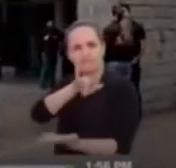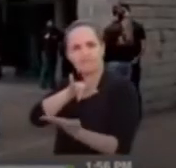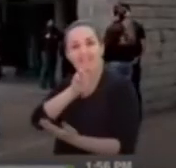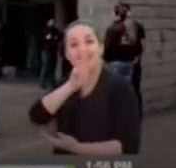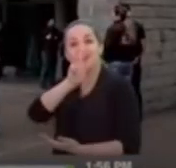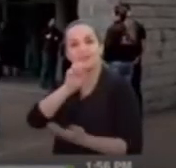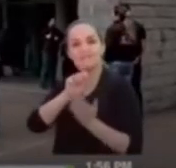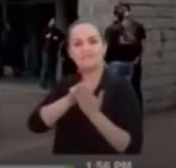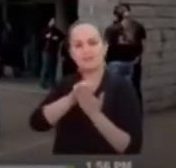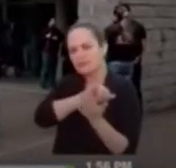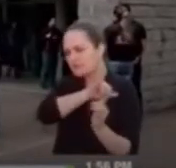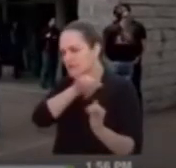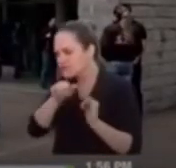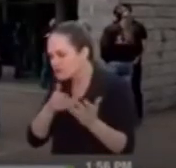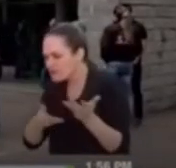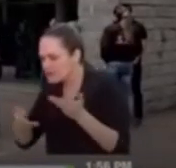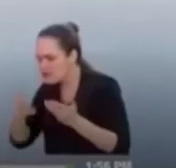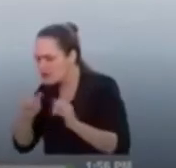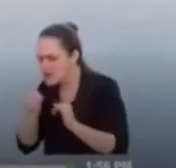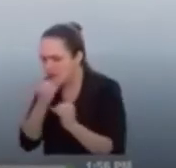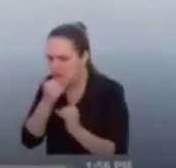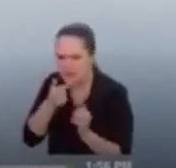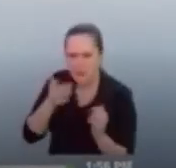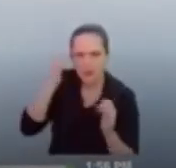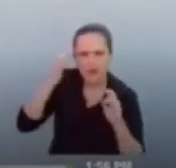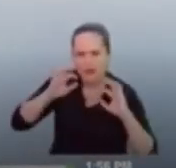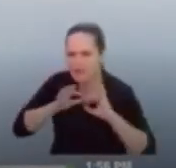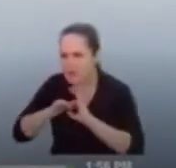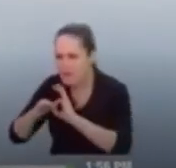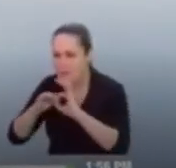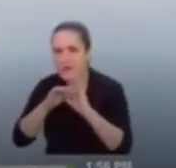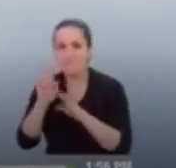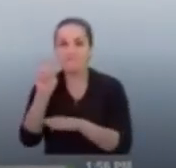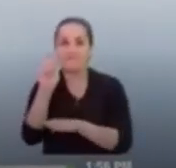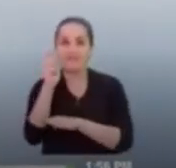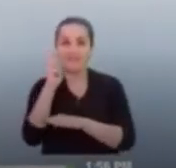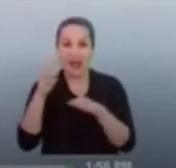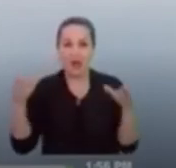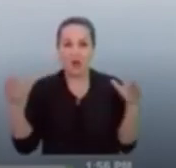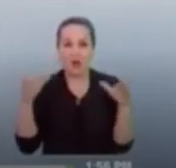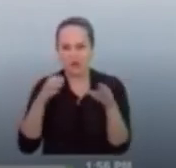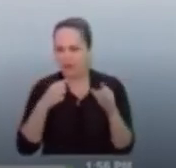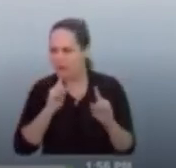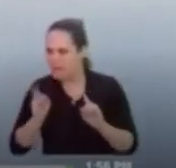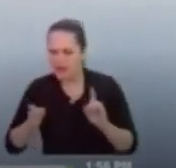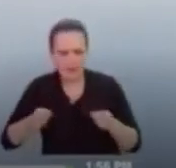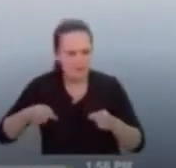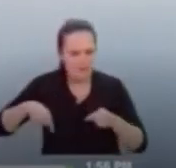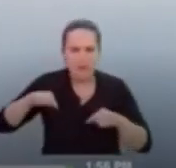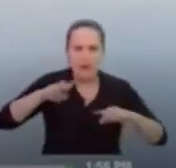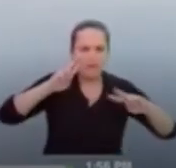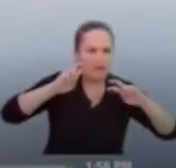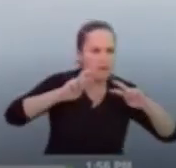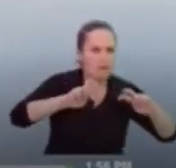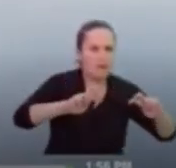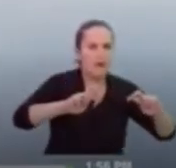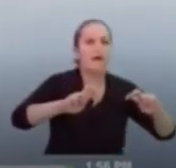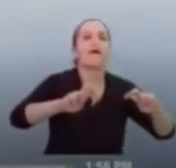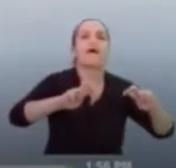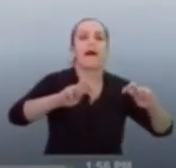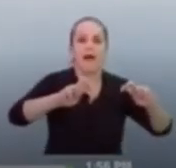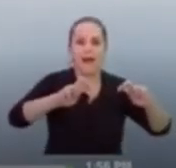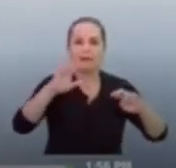a la Fiscalía Especializada contra la Corrupción, el Grupo Especial Itinerante y la Dirección Seccional de Cali y la Dijín, para